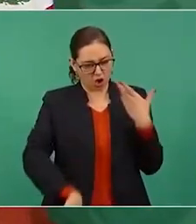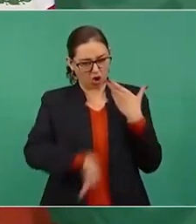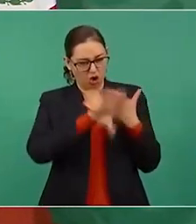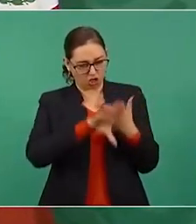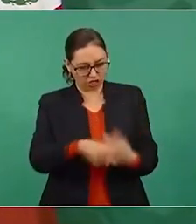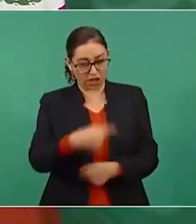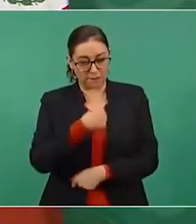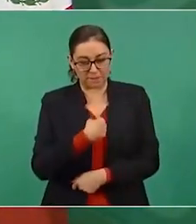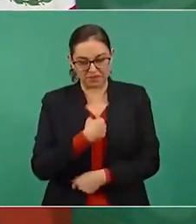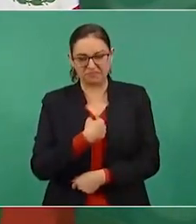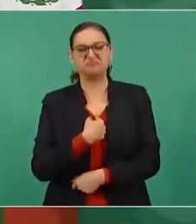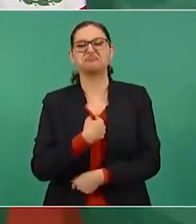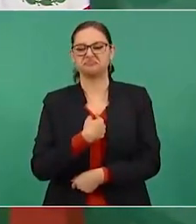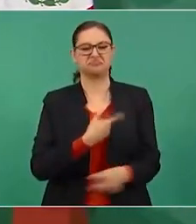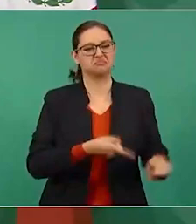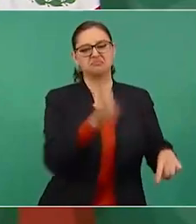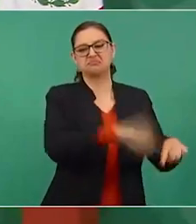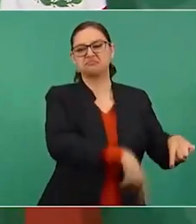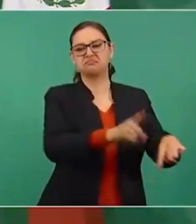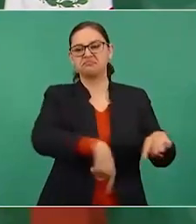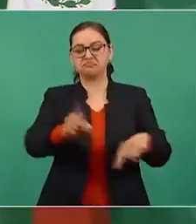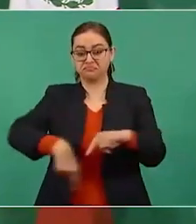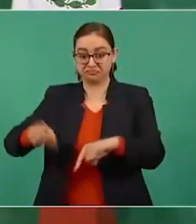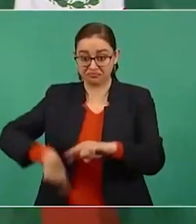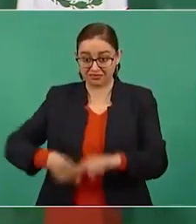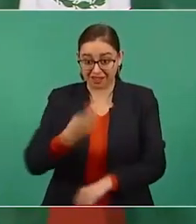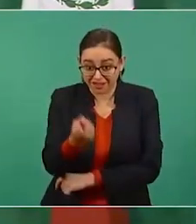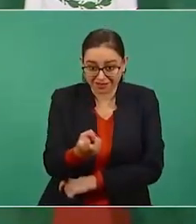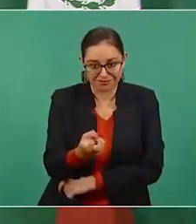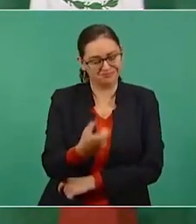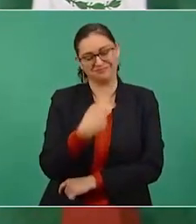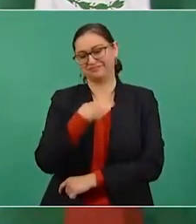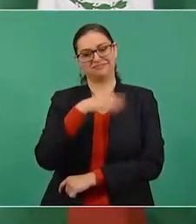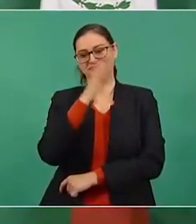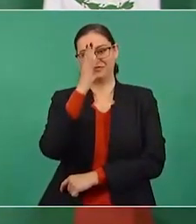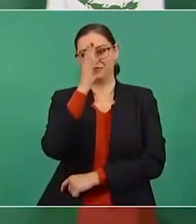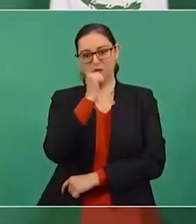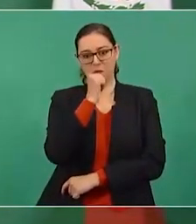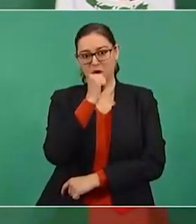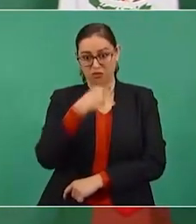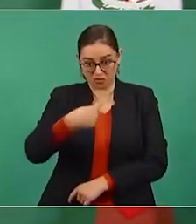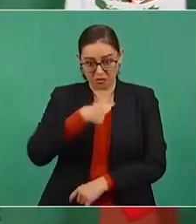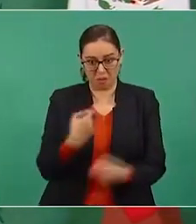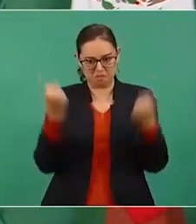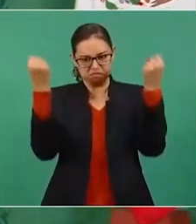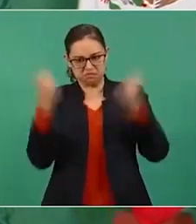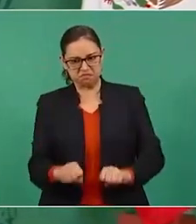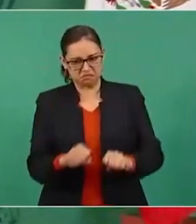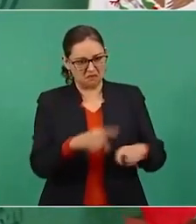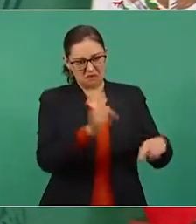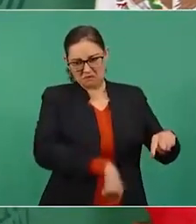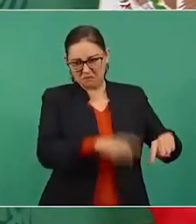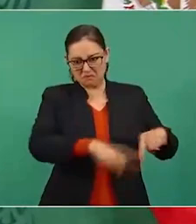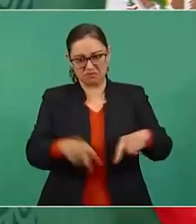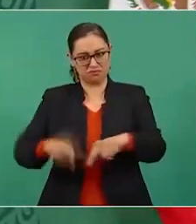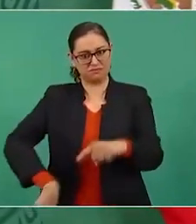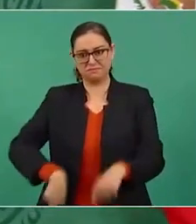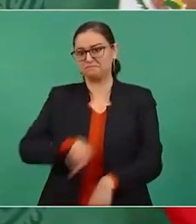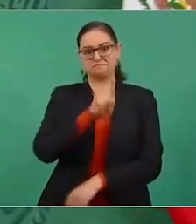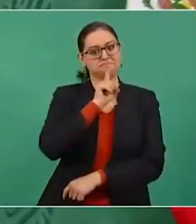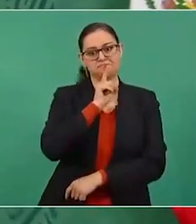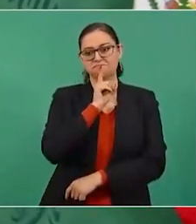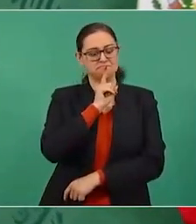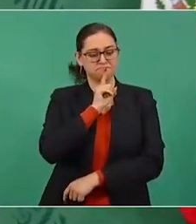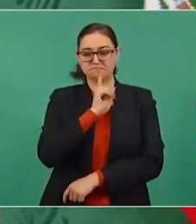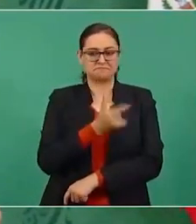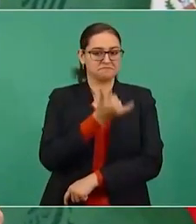están a favor de la transformación. Eso sería autoritarismo. No lo hemos hecho y no lo